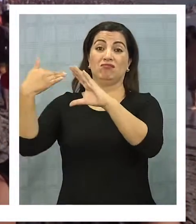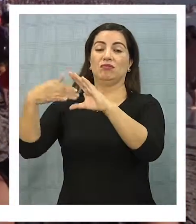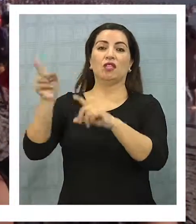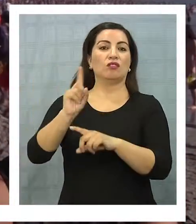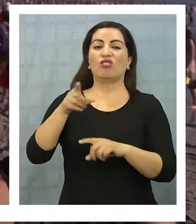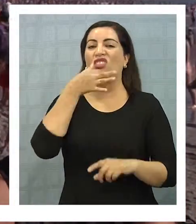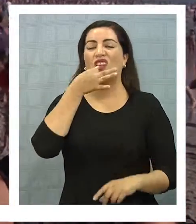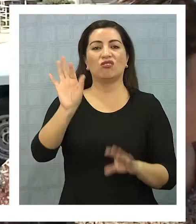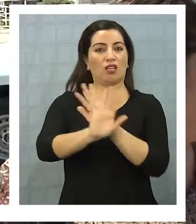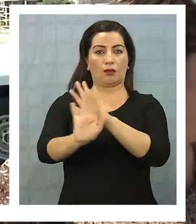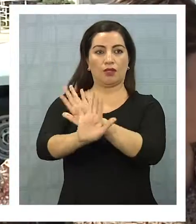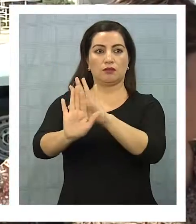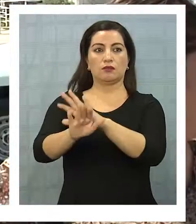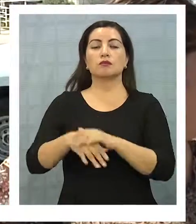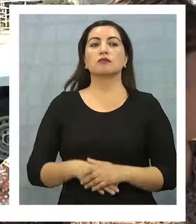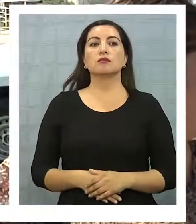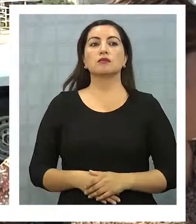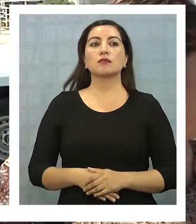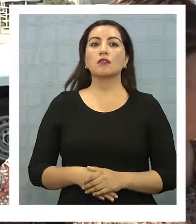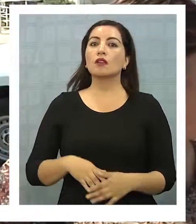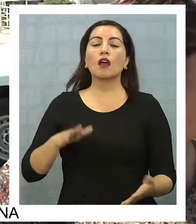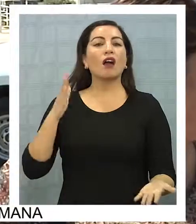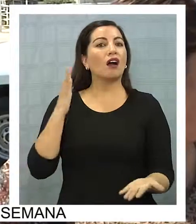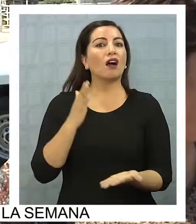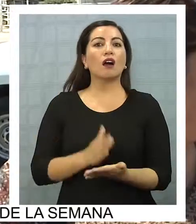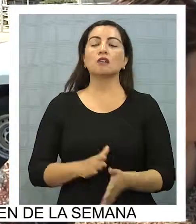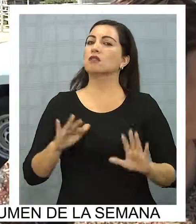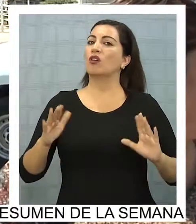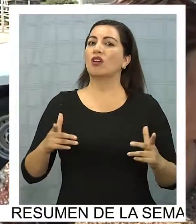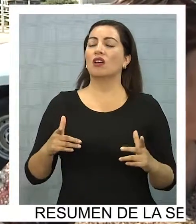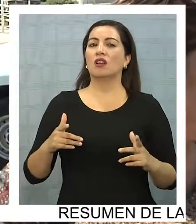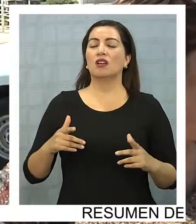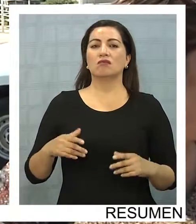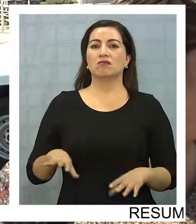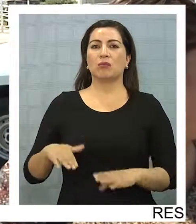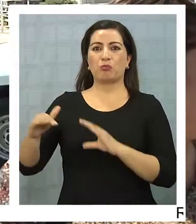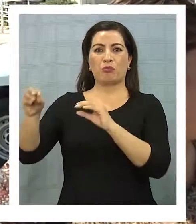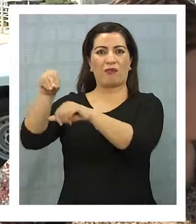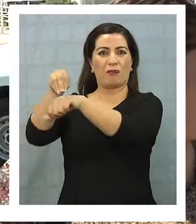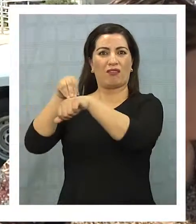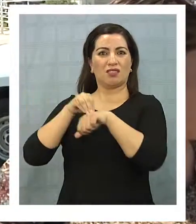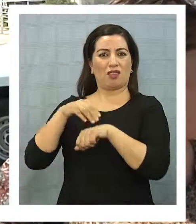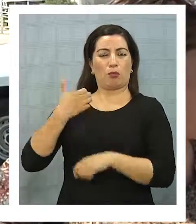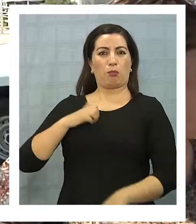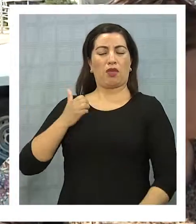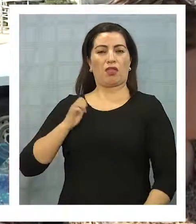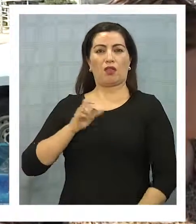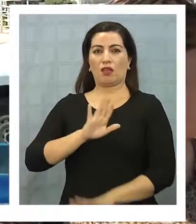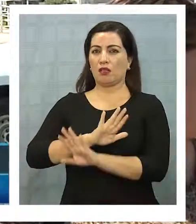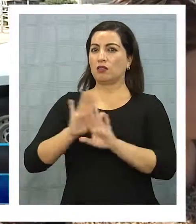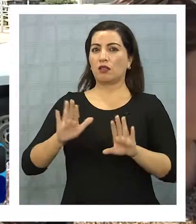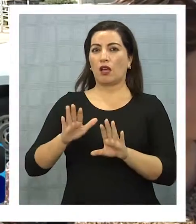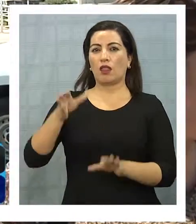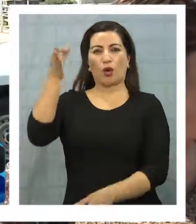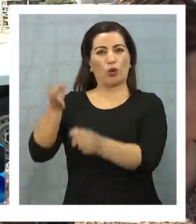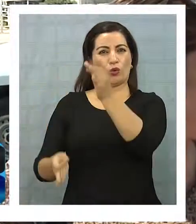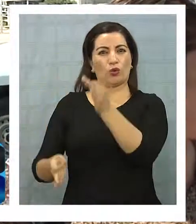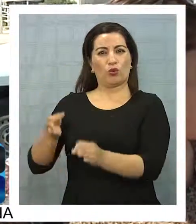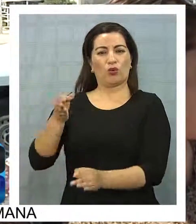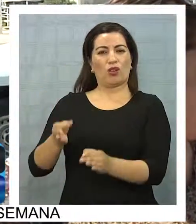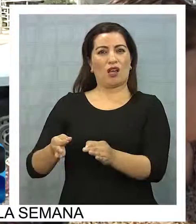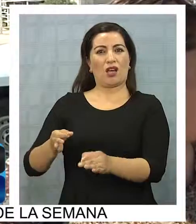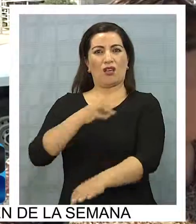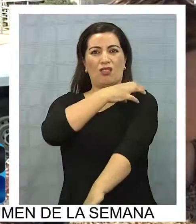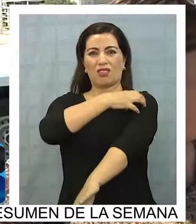no tengo nada más que decir al respecto. Hasta acá yo no tengo ninguna notificación de la PDI ni de ningún juzgado del